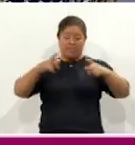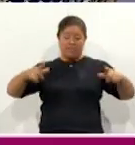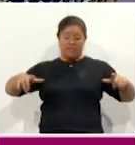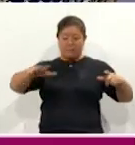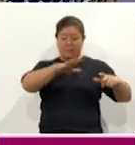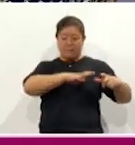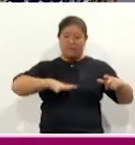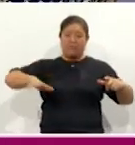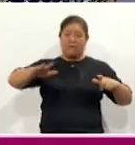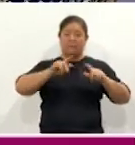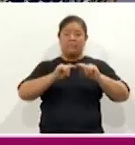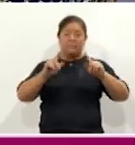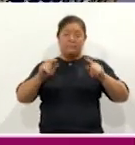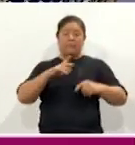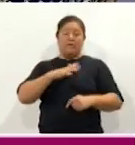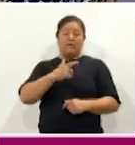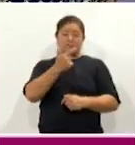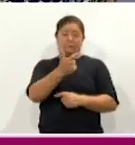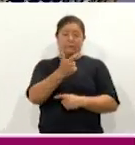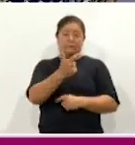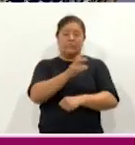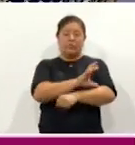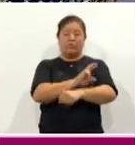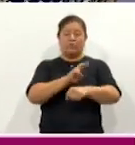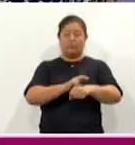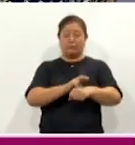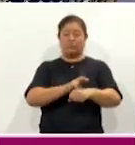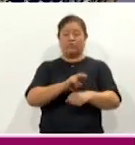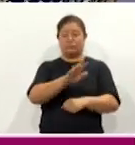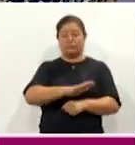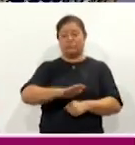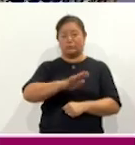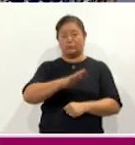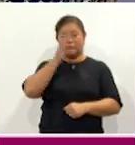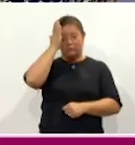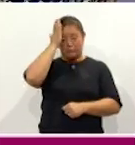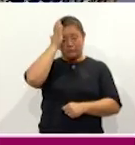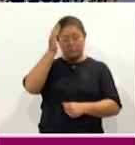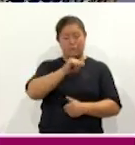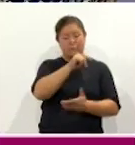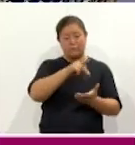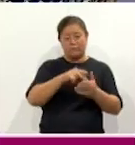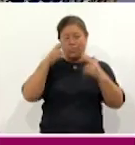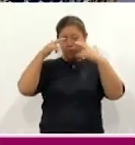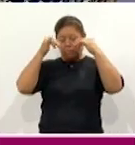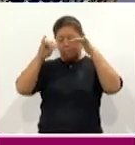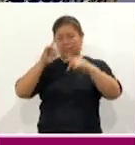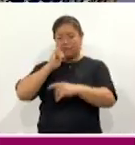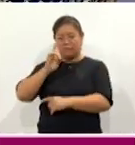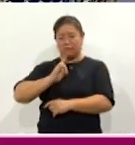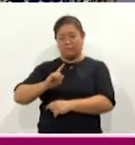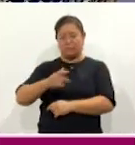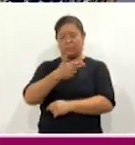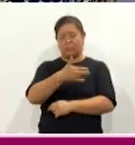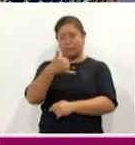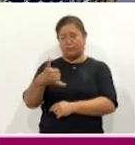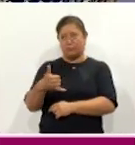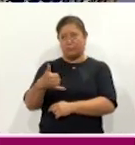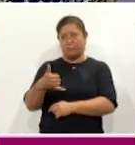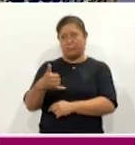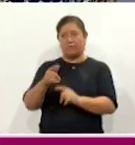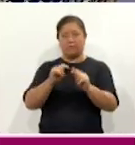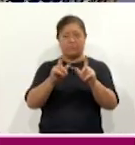Tlaxcala tiene siete coordinaciones de zona con sedes en municipios como Apisaco, Huamantla, Zacatelco, Hueyotlipan,